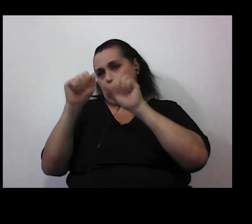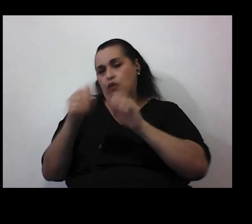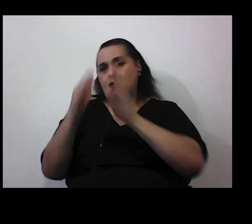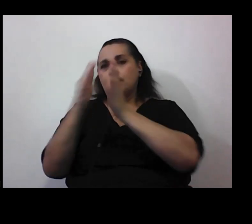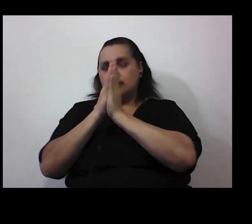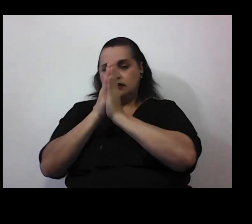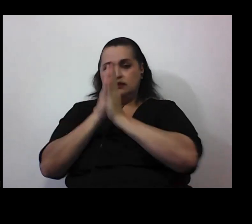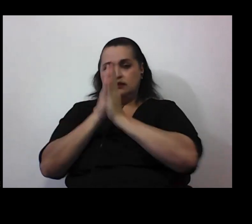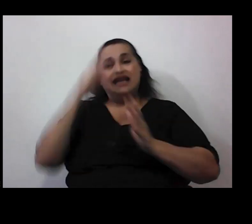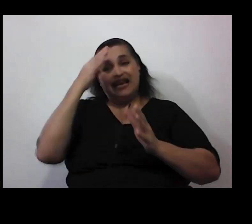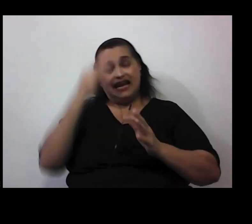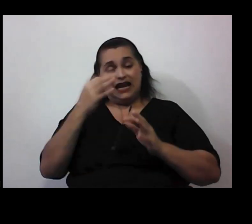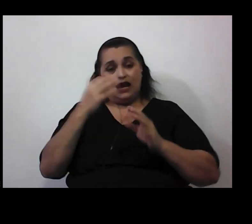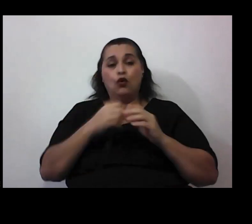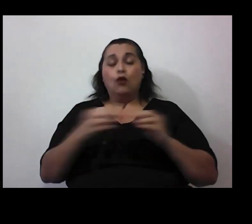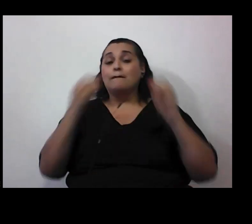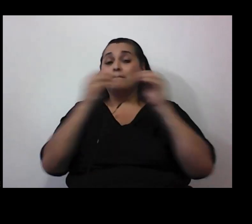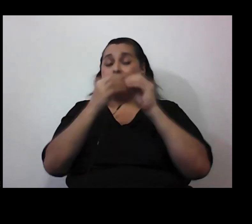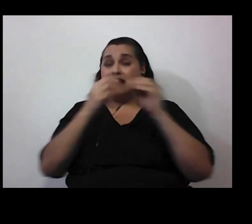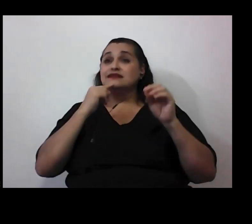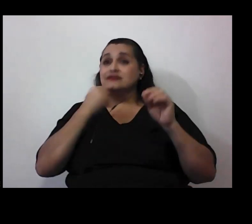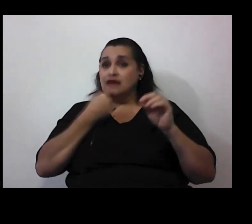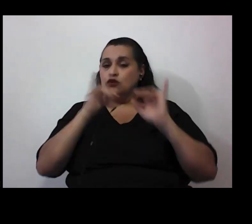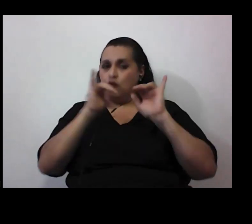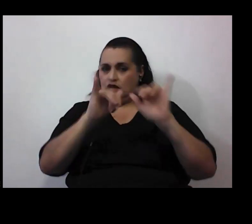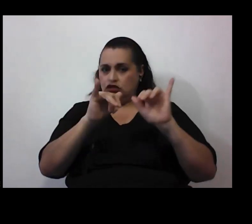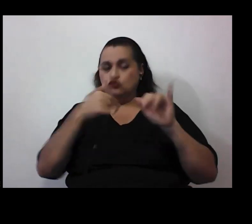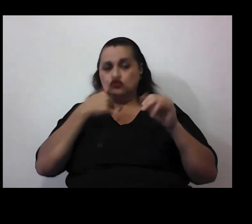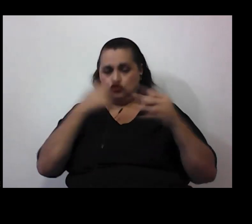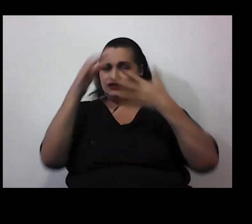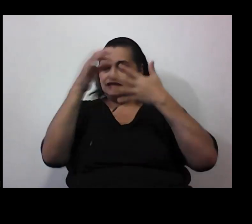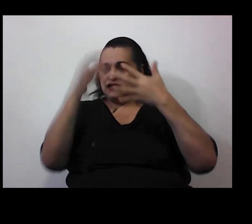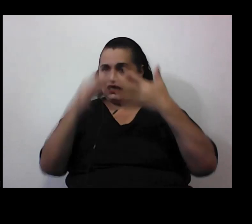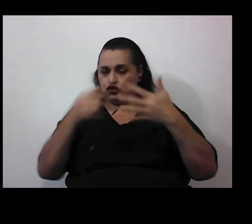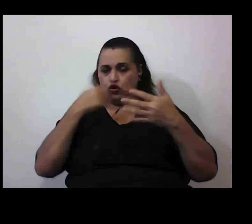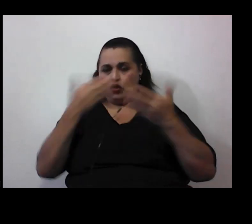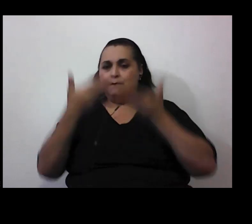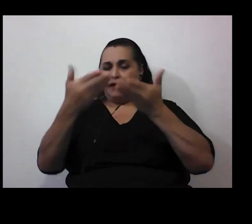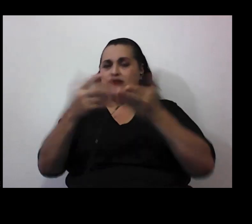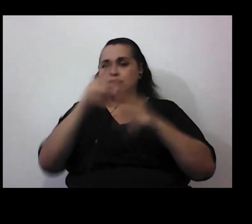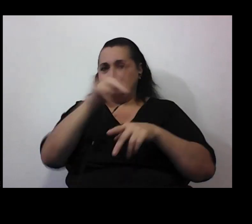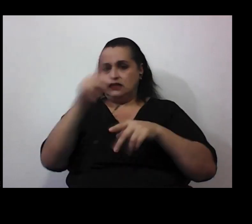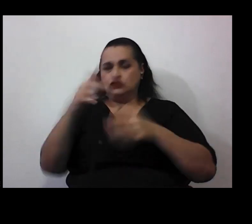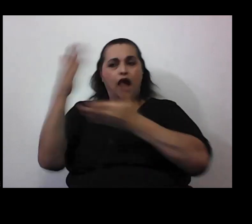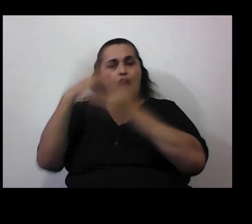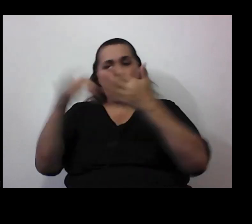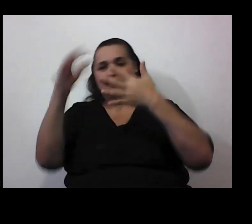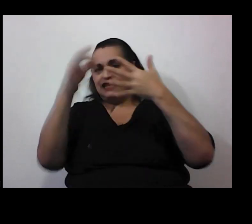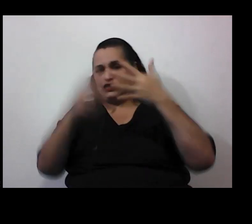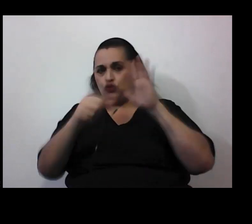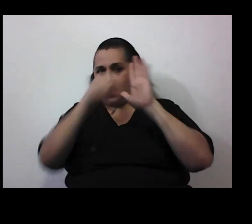pero creo que lo más serio sería eso que yo les pase la presentación y una selección de artículos